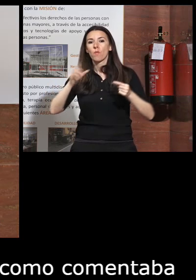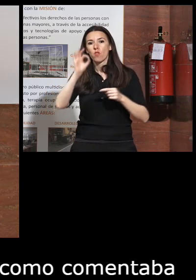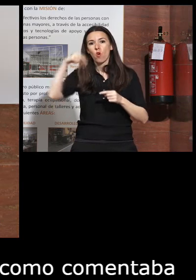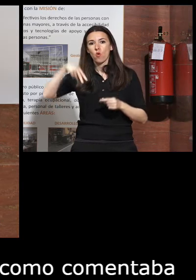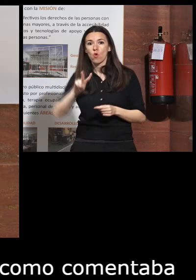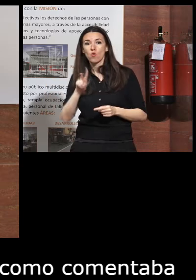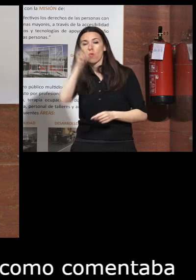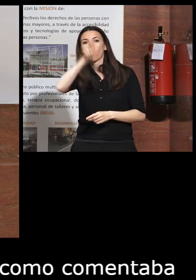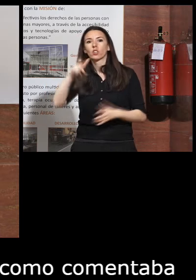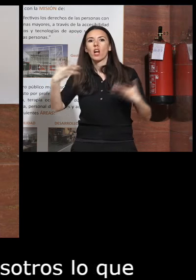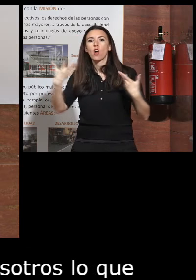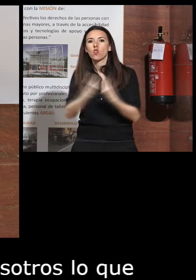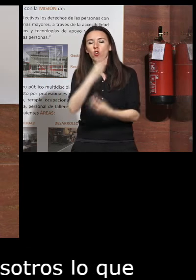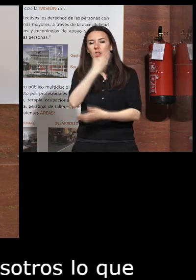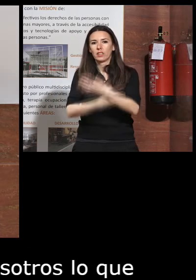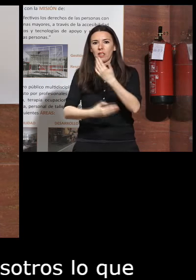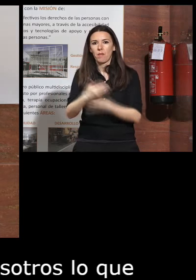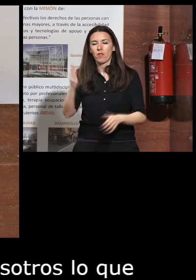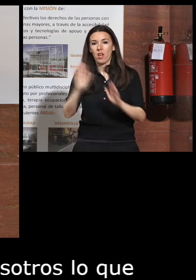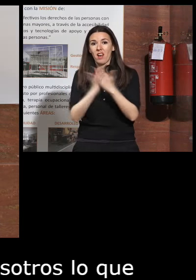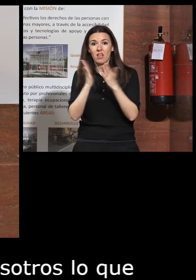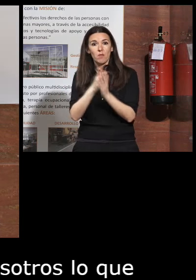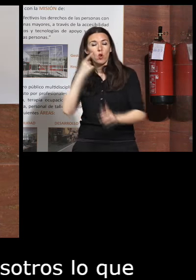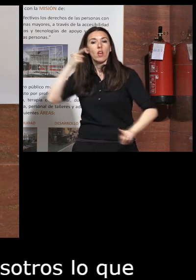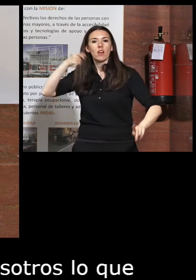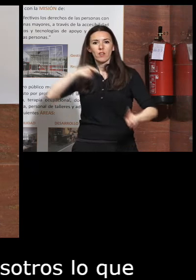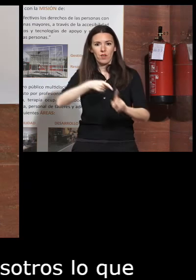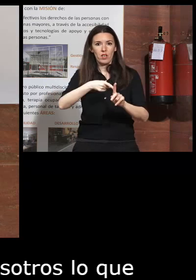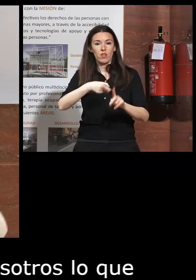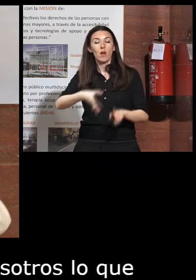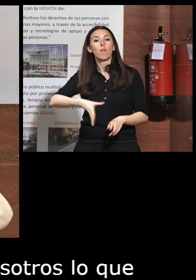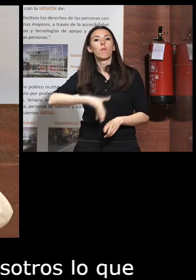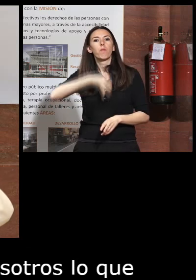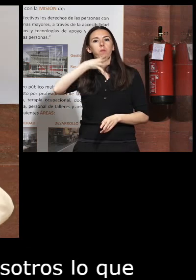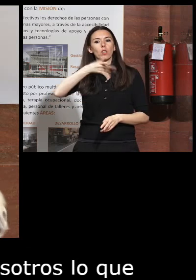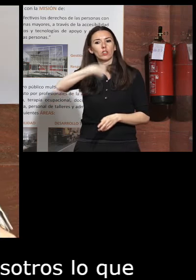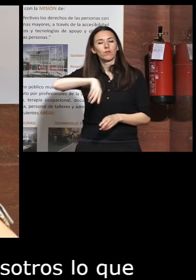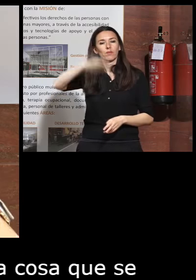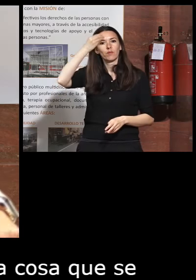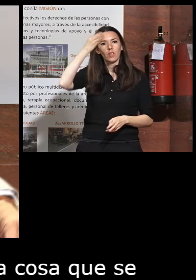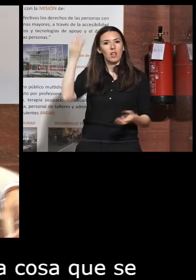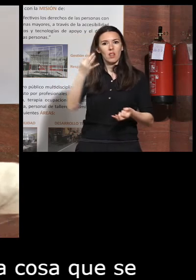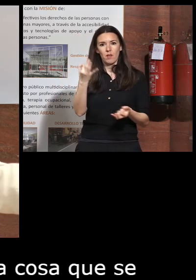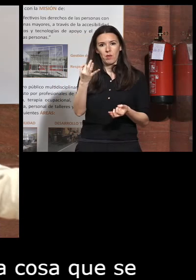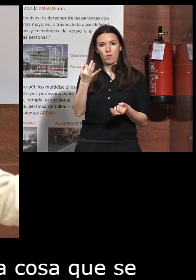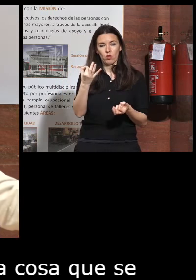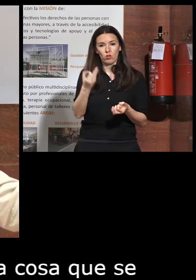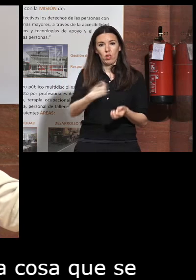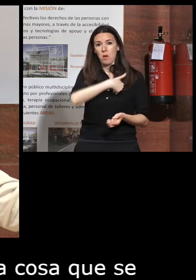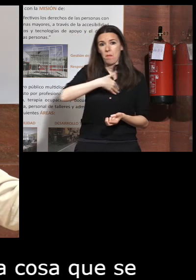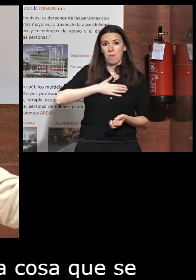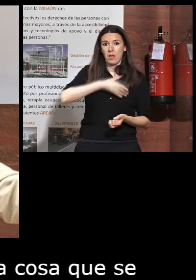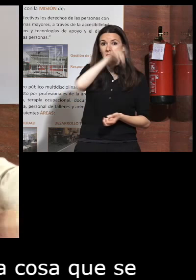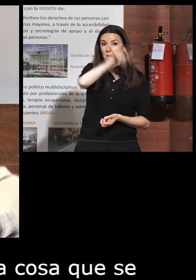discapacidad es en nuestro libro de referencia y por eso consideramos que hay que por un lado destacar el papel de